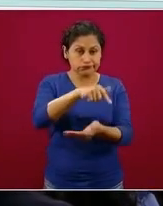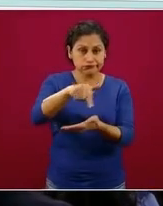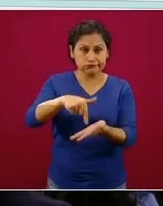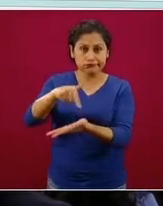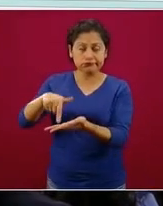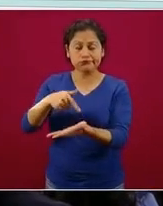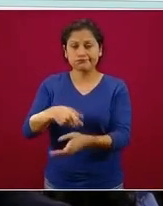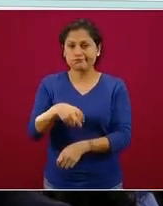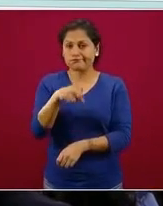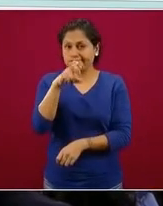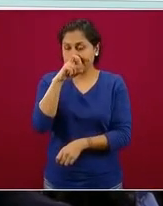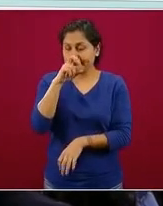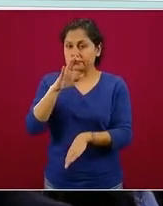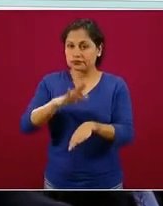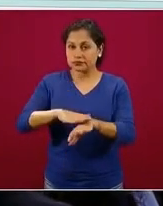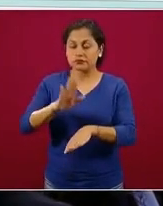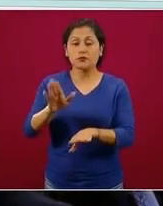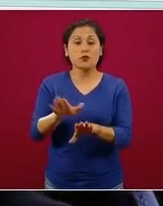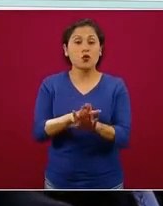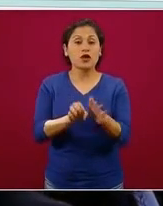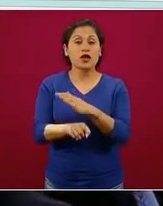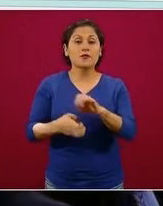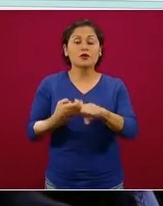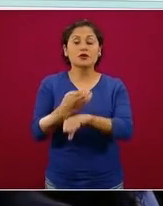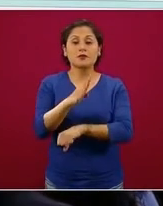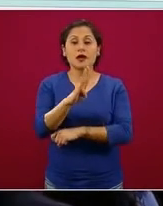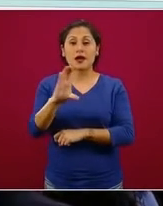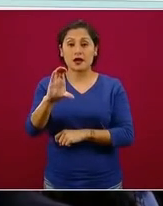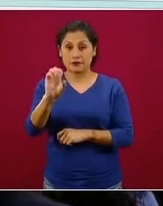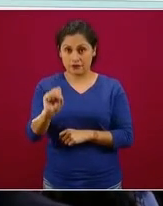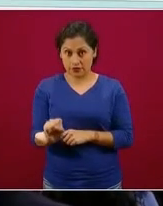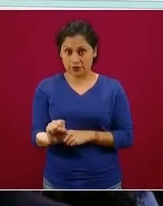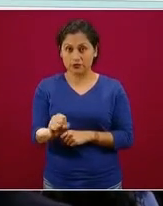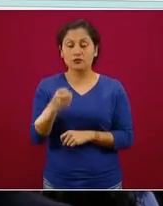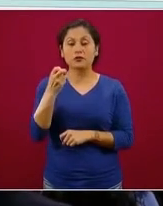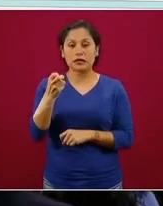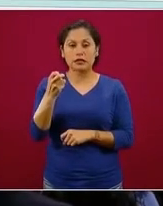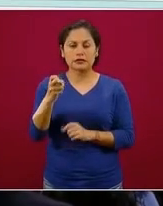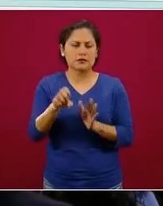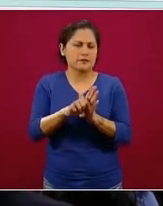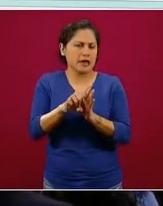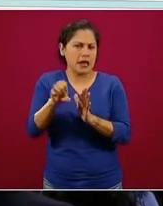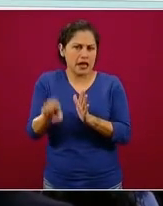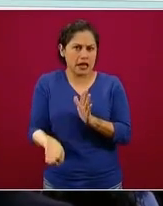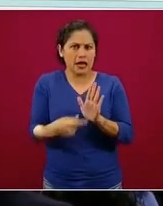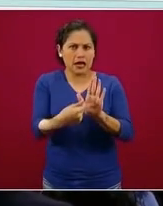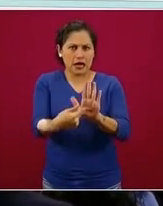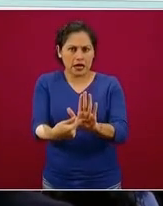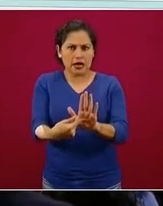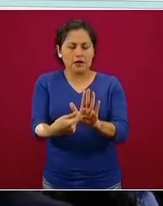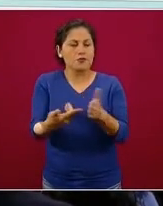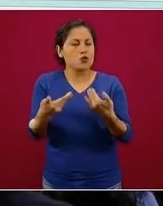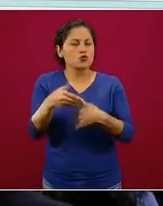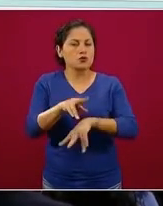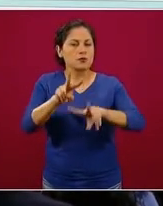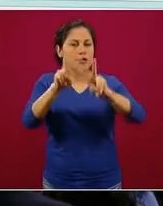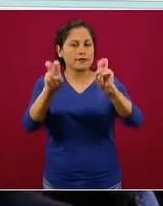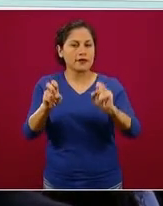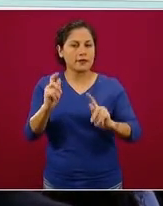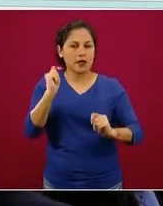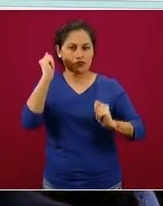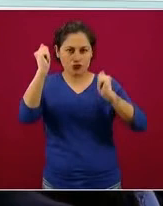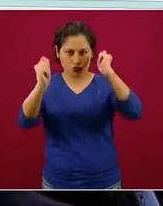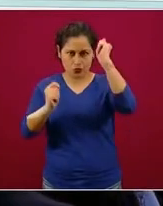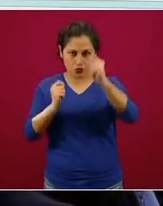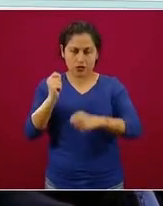sanitaria. En el caso de Baja California Sur es un ejemplo útil para el tema turístico, es un estado